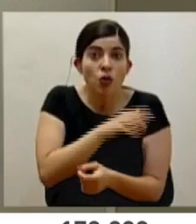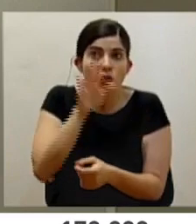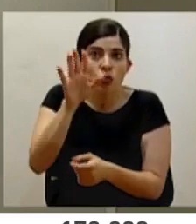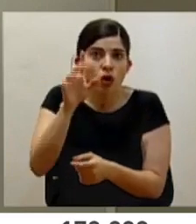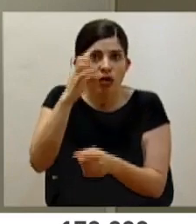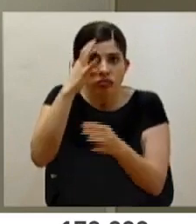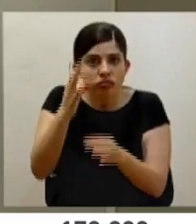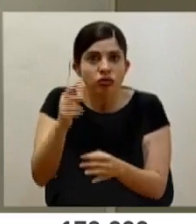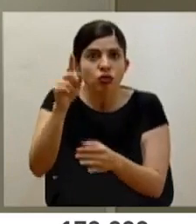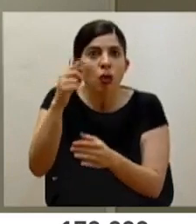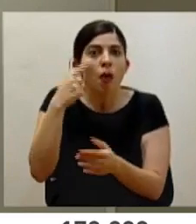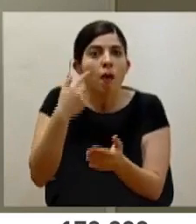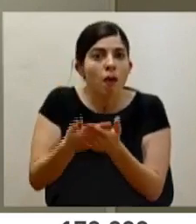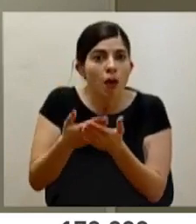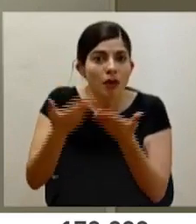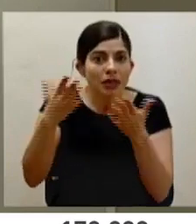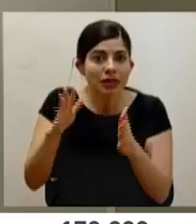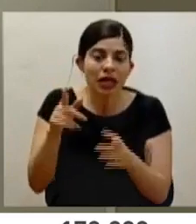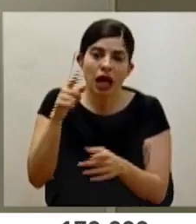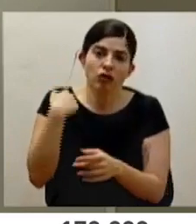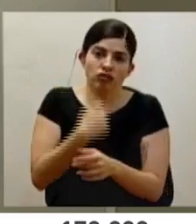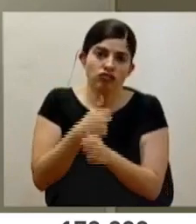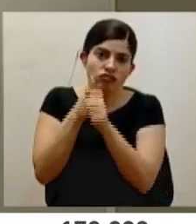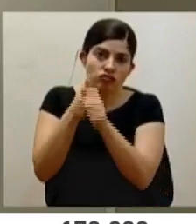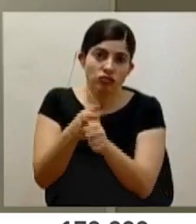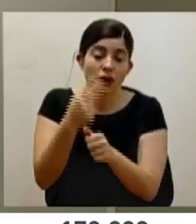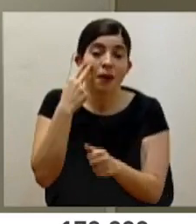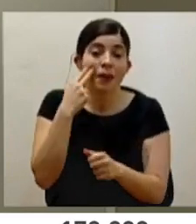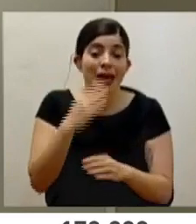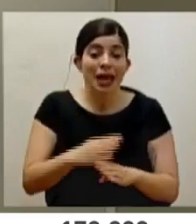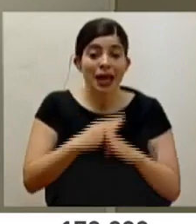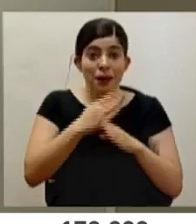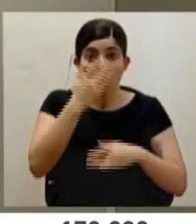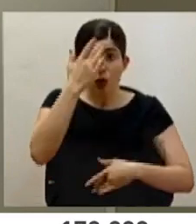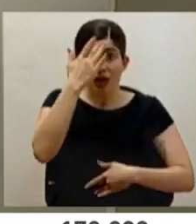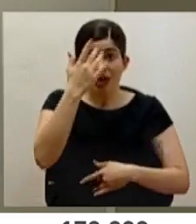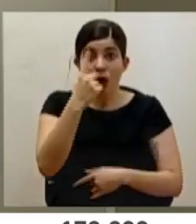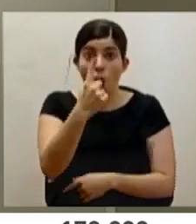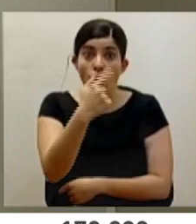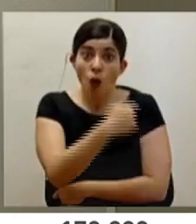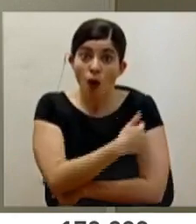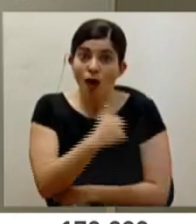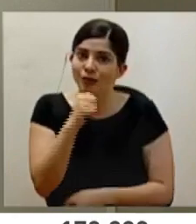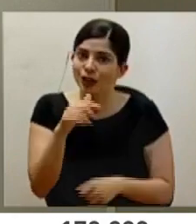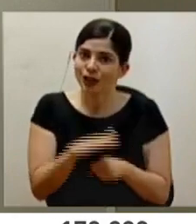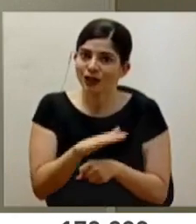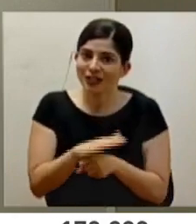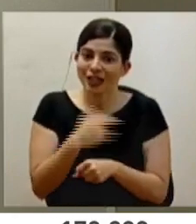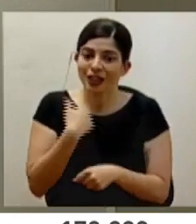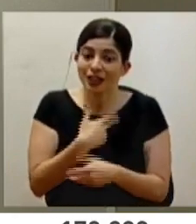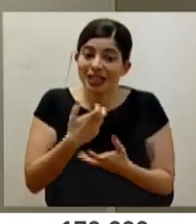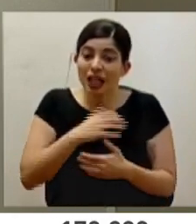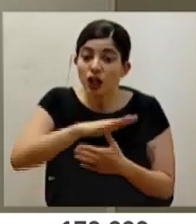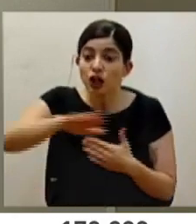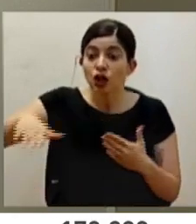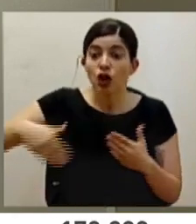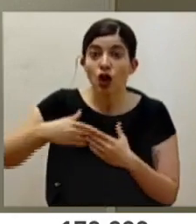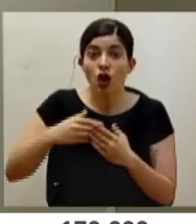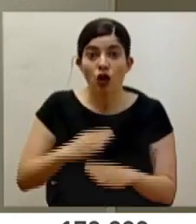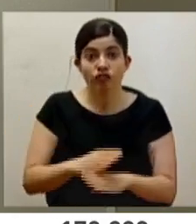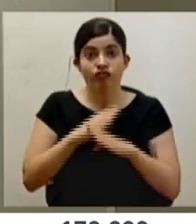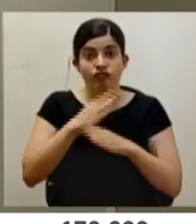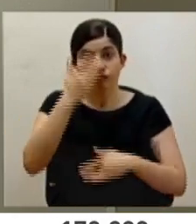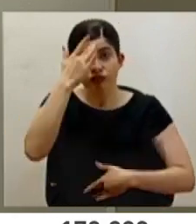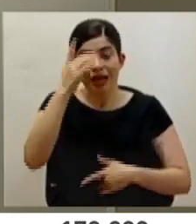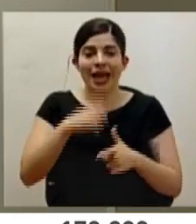puesto a prueba. Hemos visto, en realidad, que la inmunidad con una dosis no es la suficiente que queremos para alcanzar la inmunidad del rebaño. Entonces, en